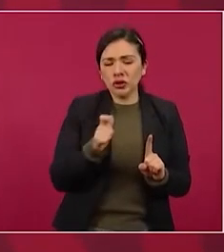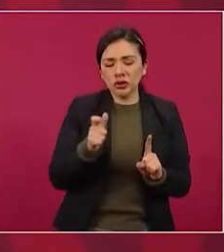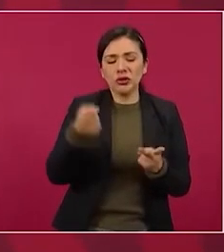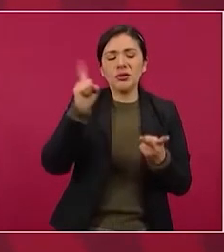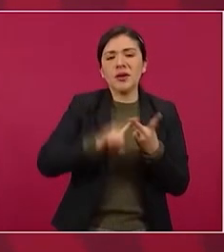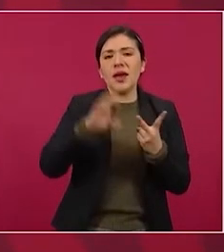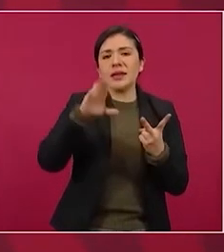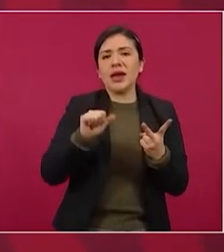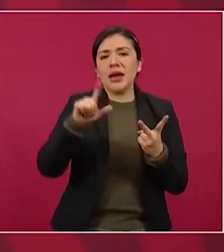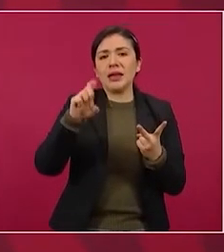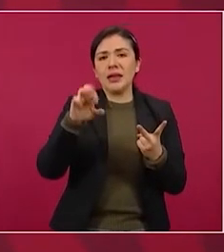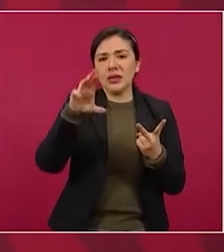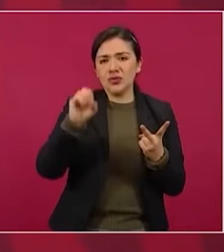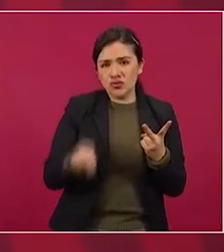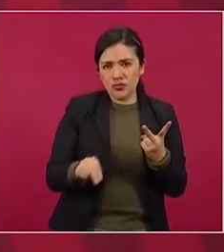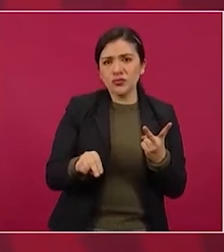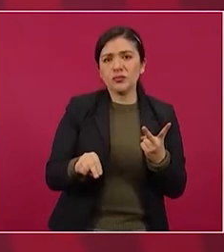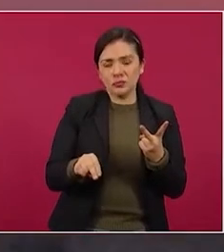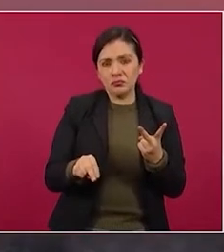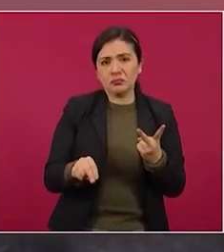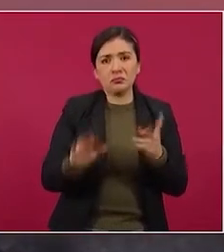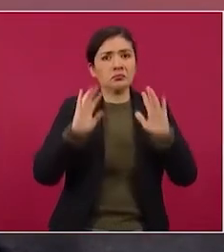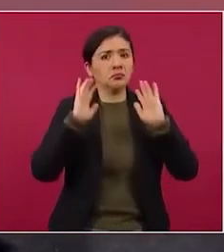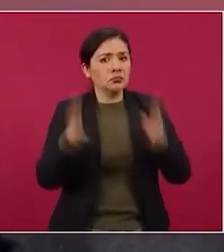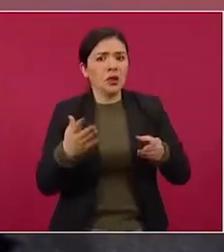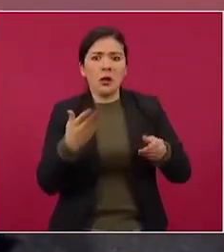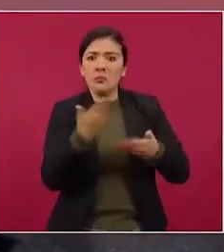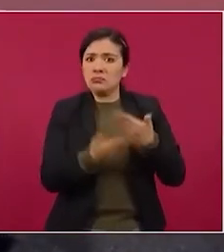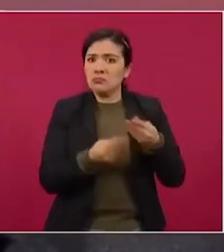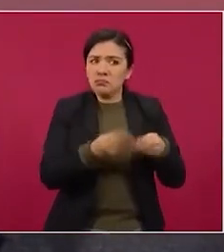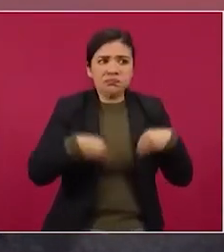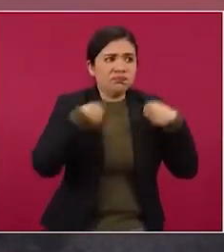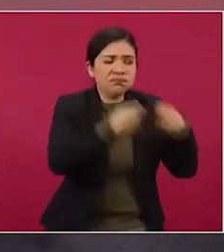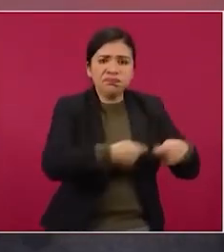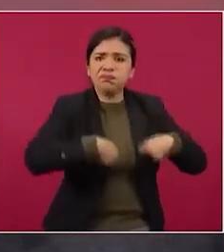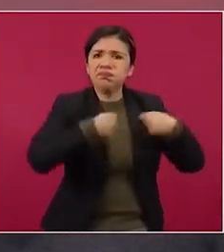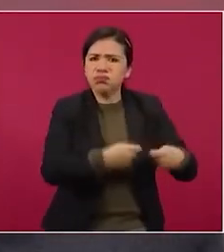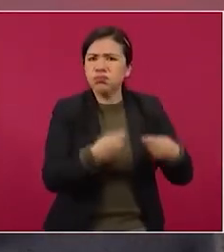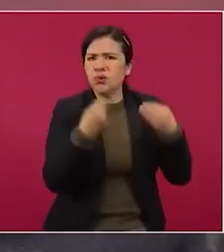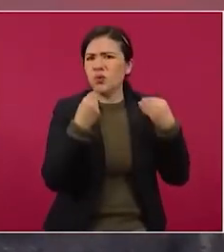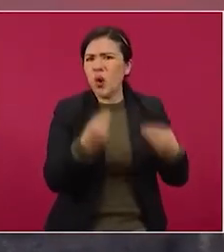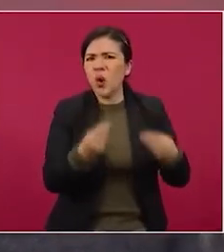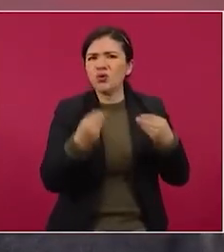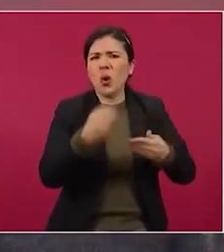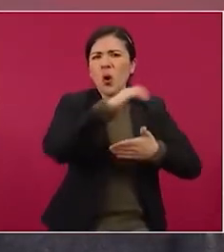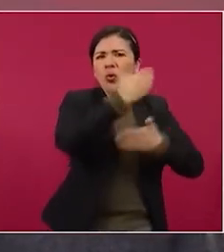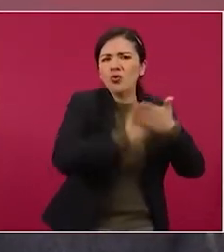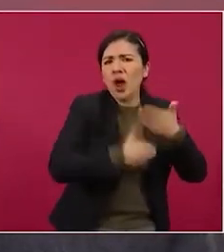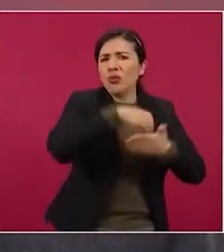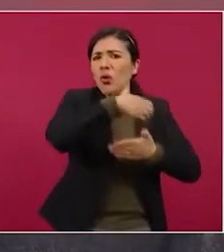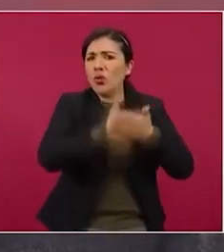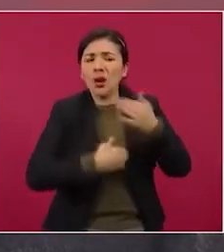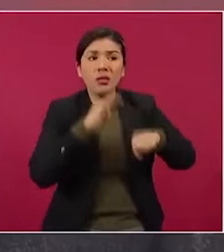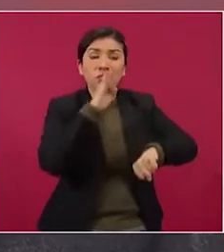Calderón. Les entregaron muchísimos contratos